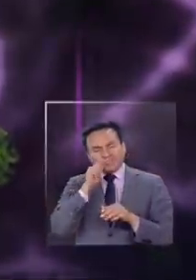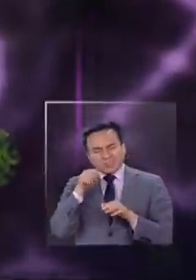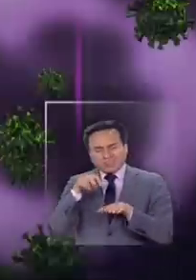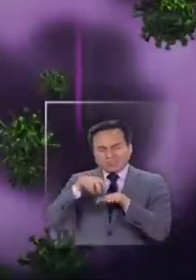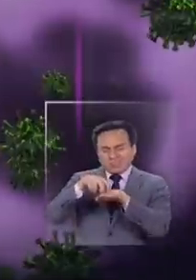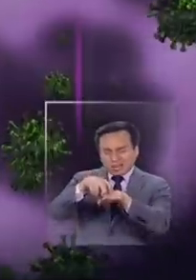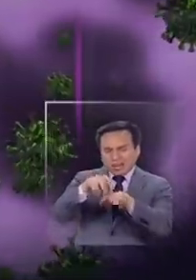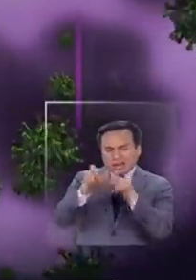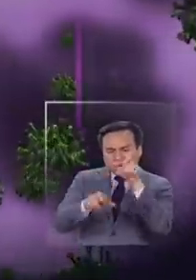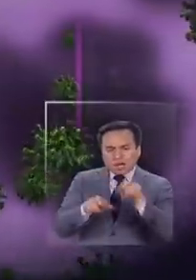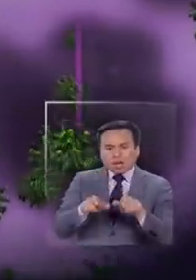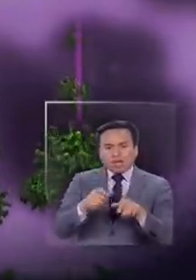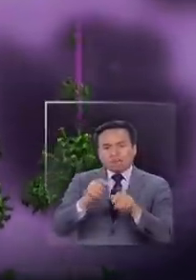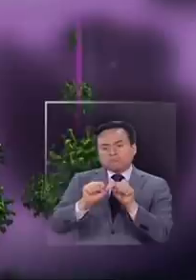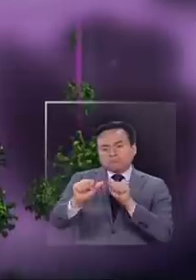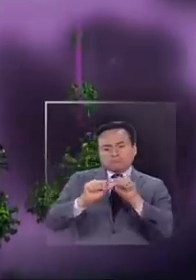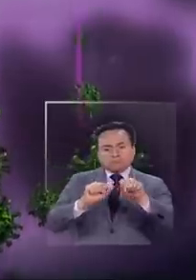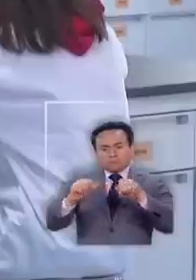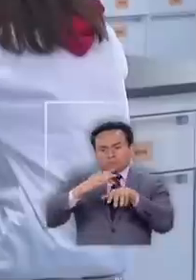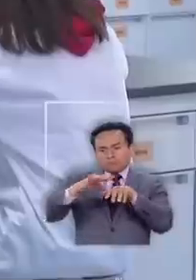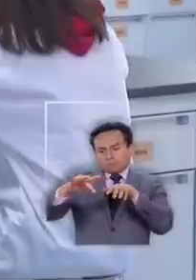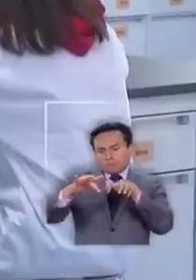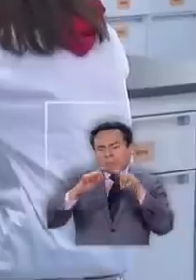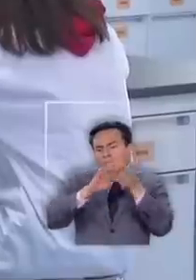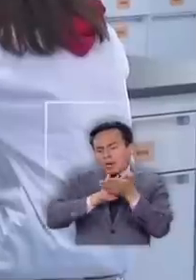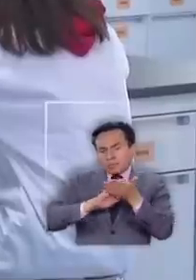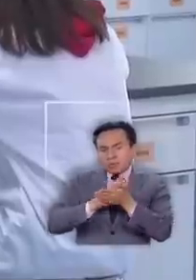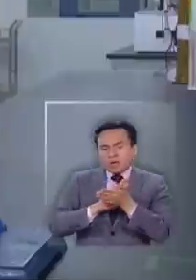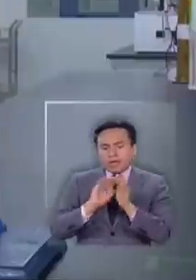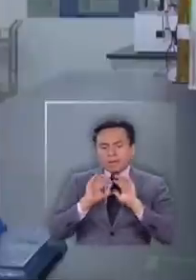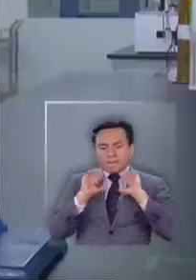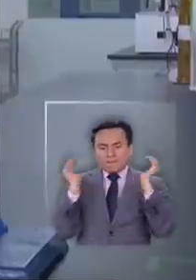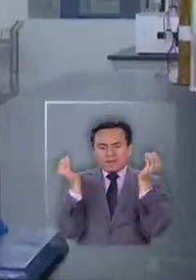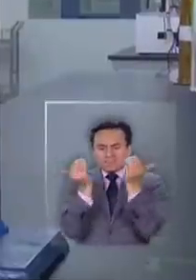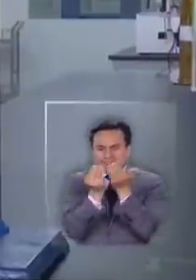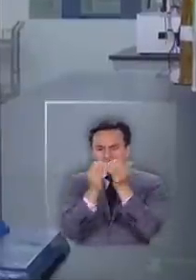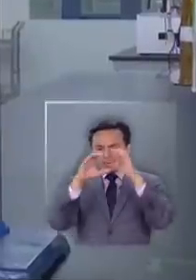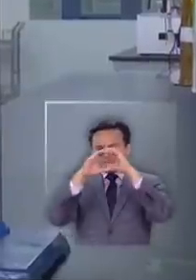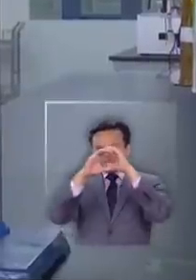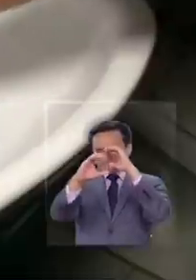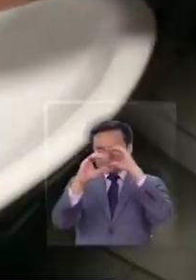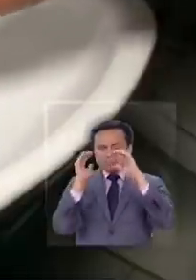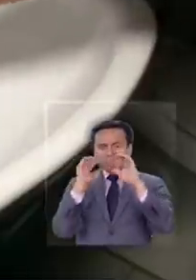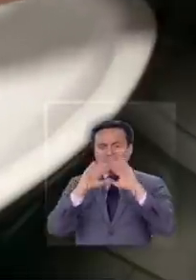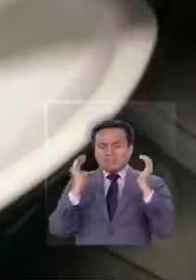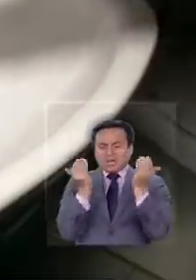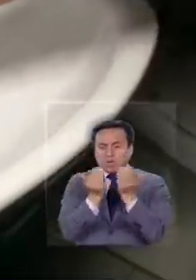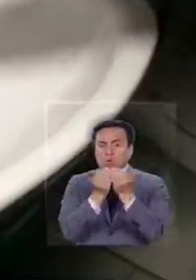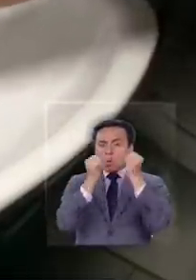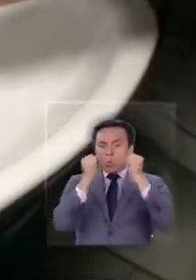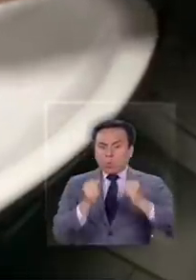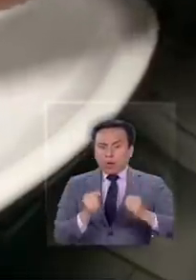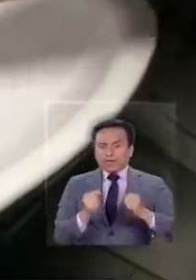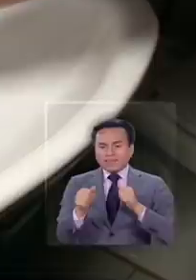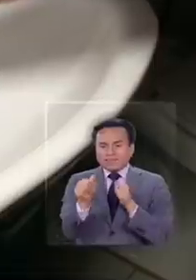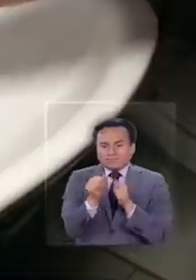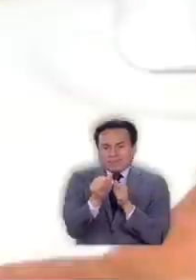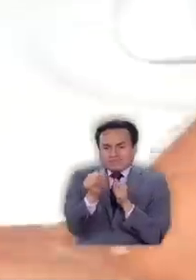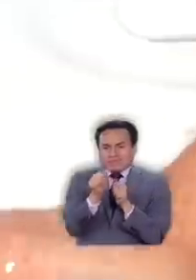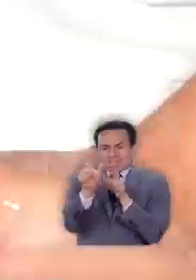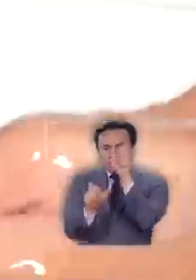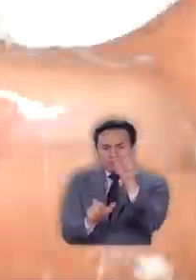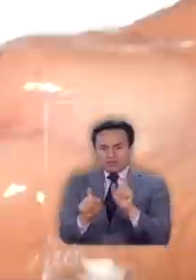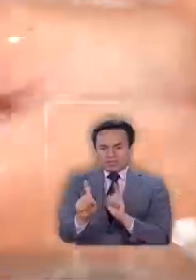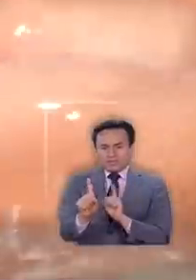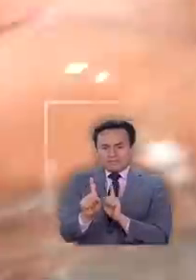cuando haya espacio suficiente, es un espacio más cerrado y donde hay posibilidad de estar más cerca de otras